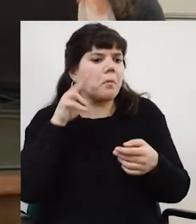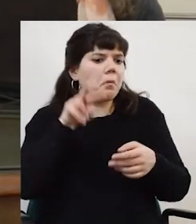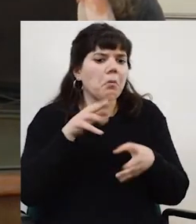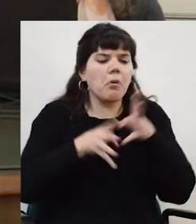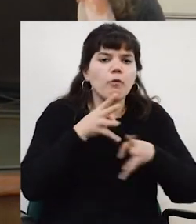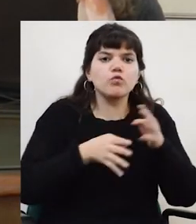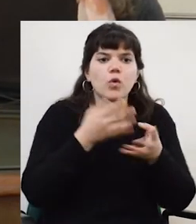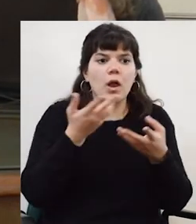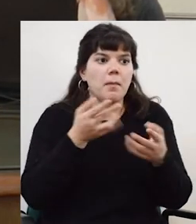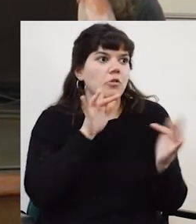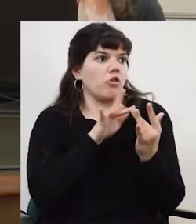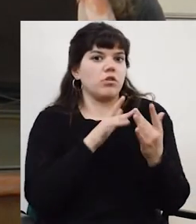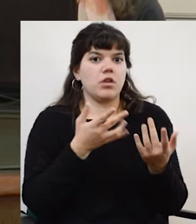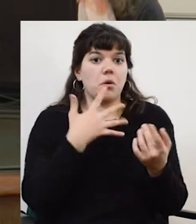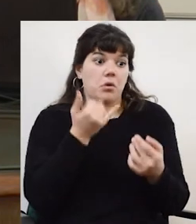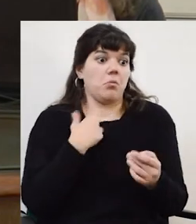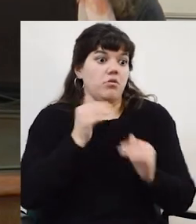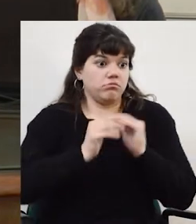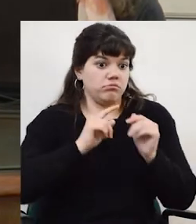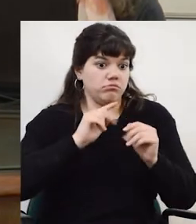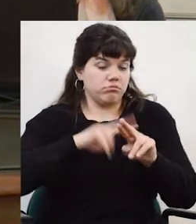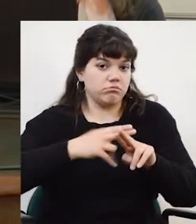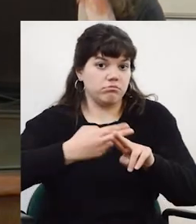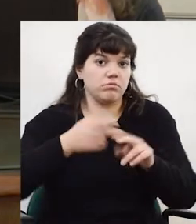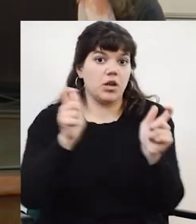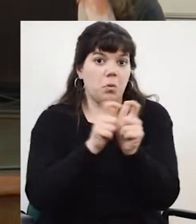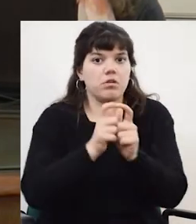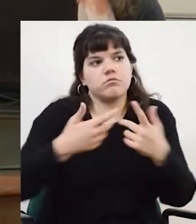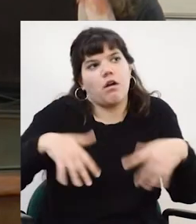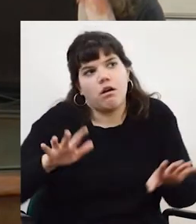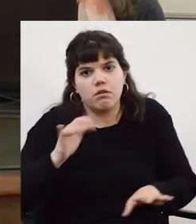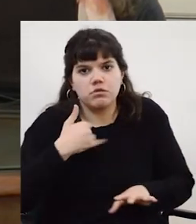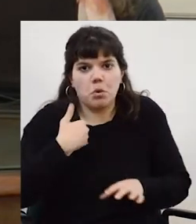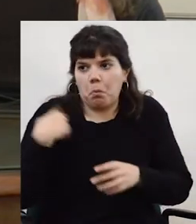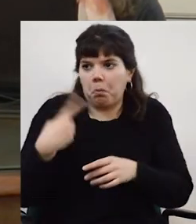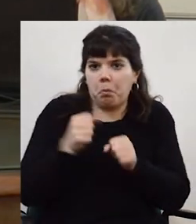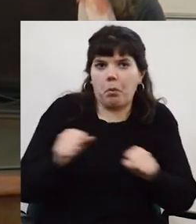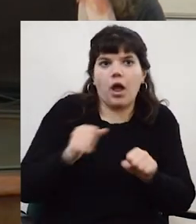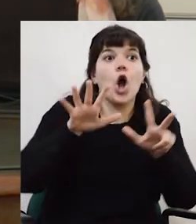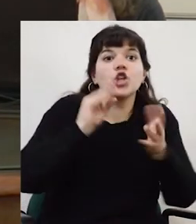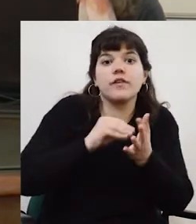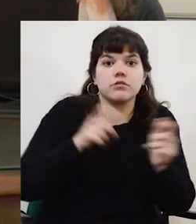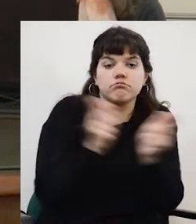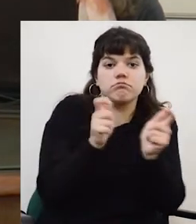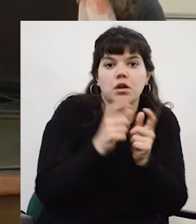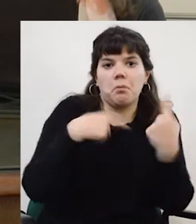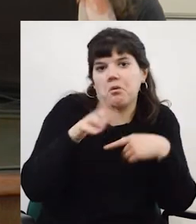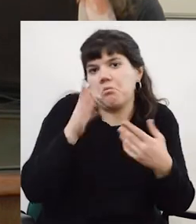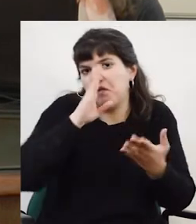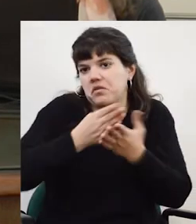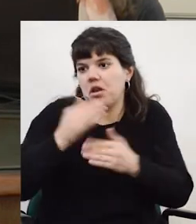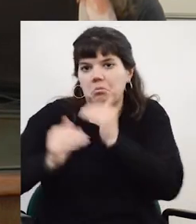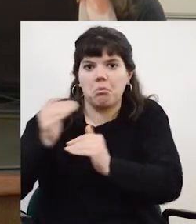funcionamiento de la red? Porque si es por frecuencia de reuniones, bueno, nosotros podemos reunir, podemos hacer esta reunión 8 veces, pero el desarrollo